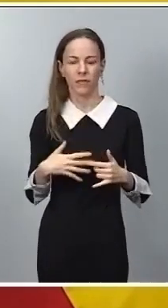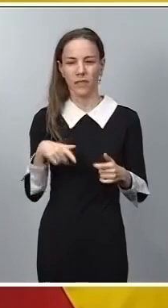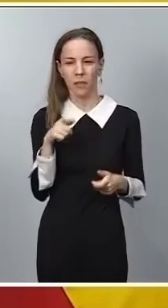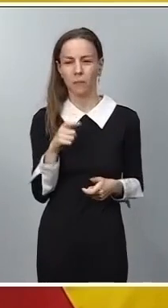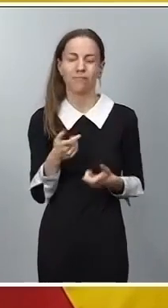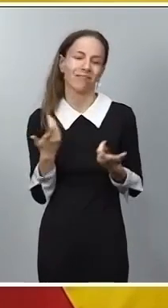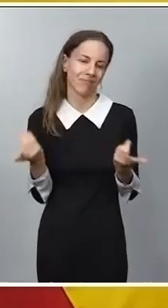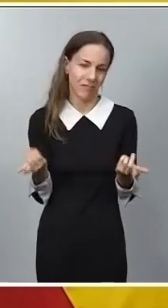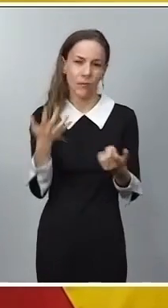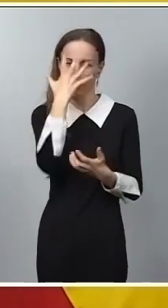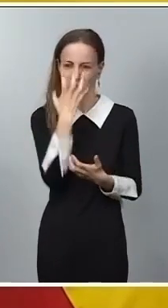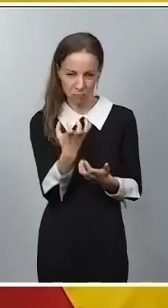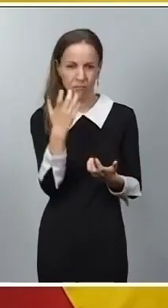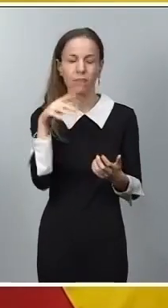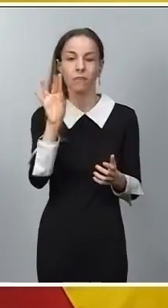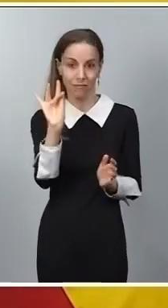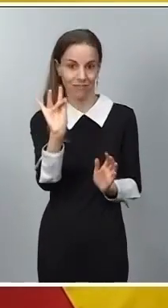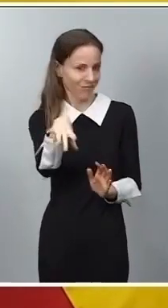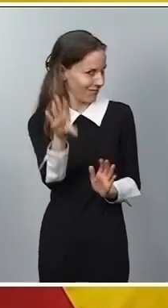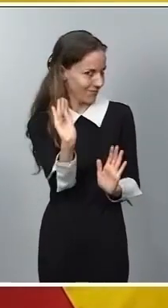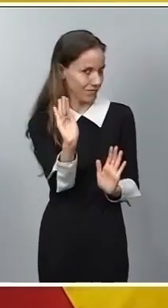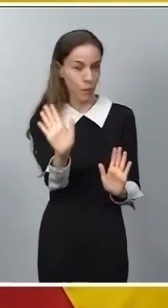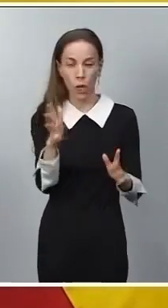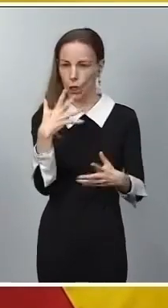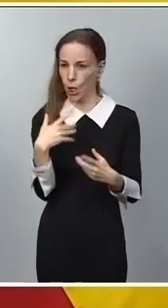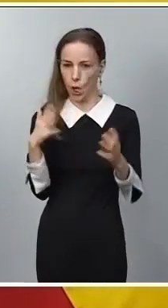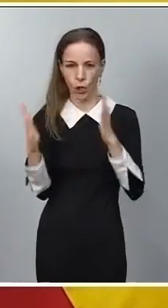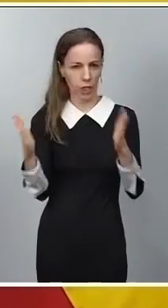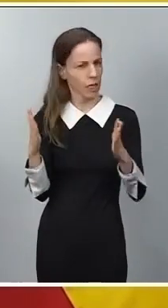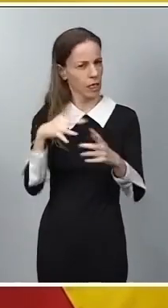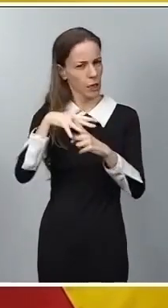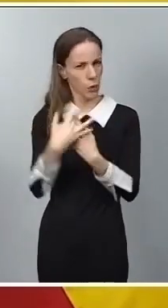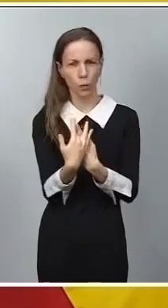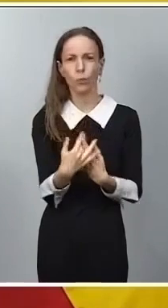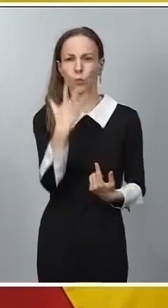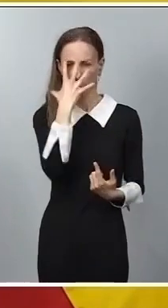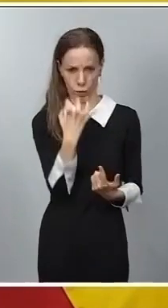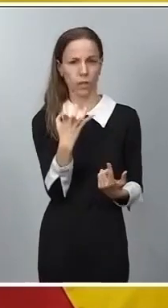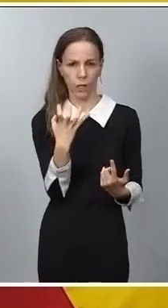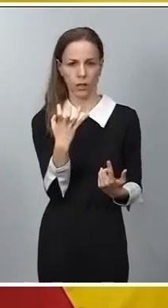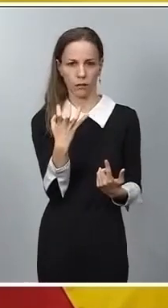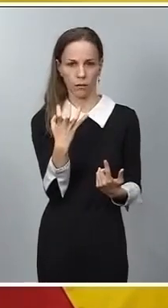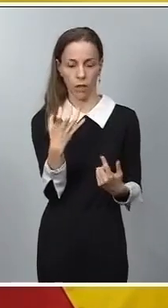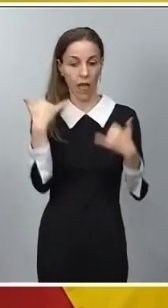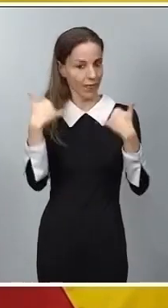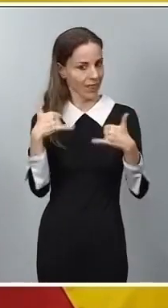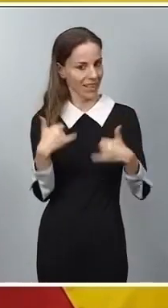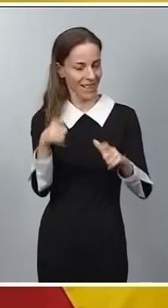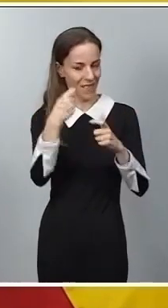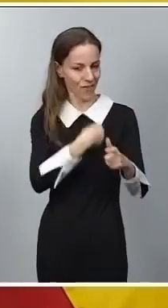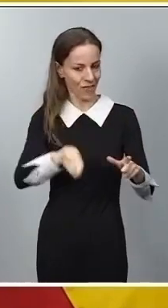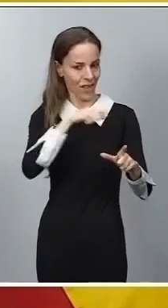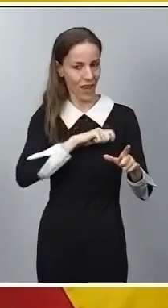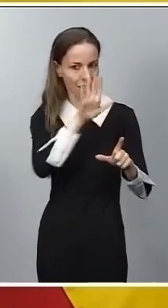berrinches. Pero estamos ante hechos muy serios, como es este proceso de investidura, como es la celebración del Día